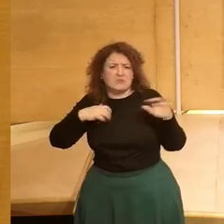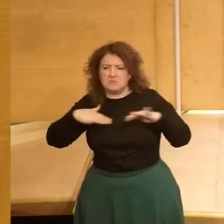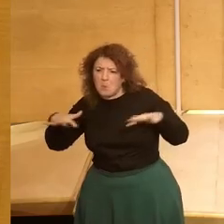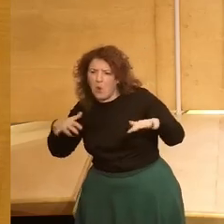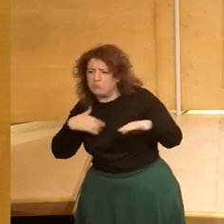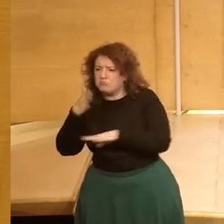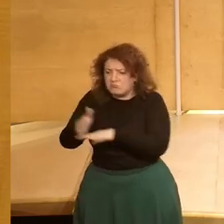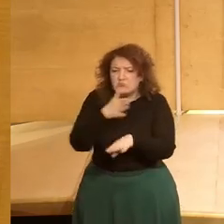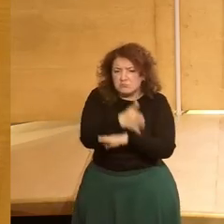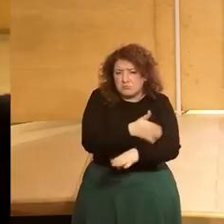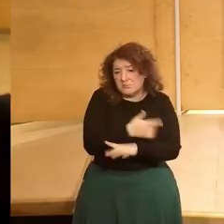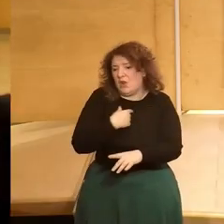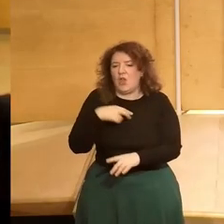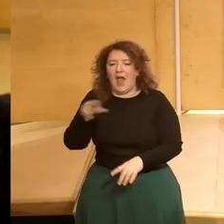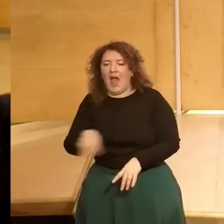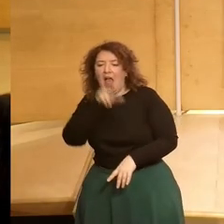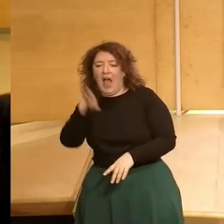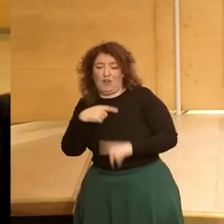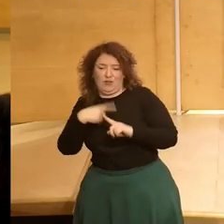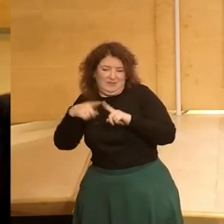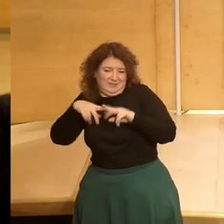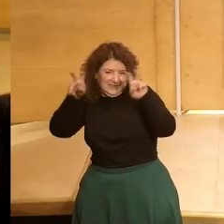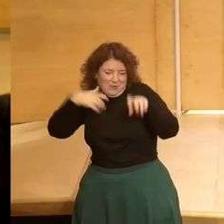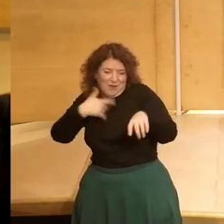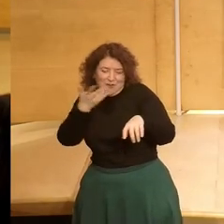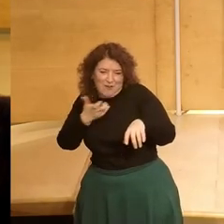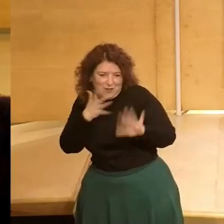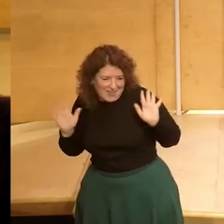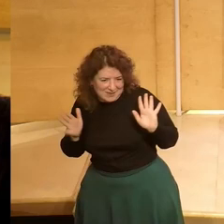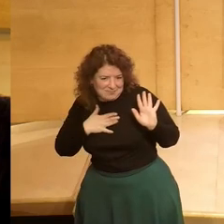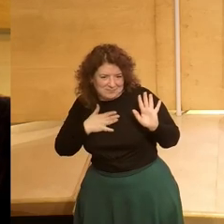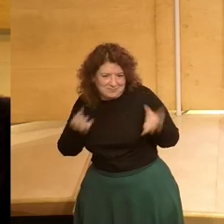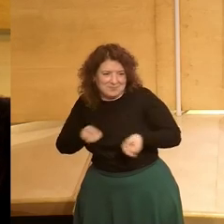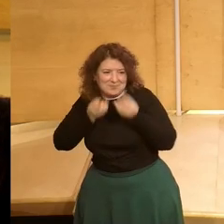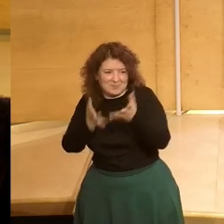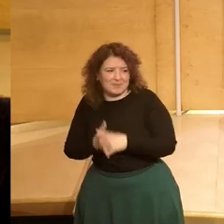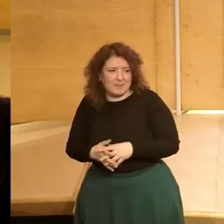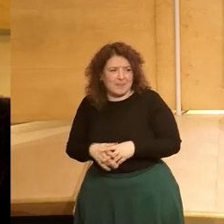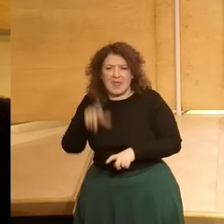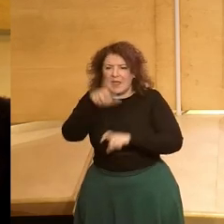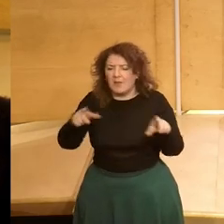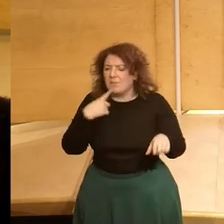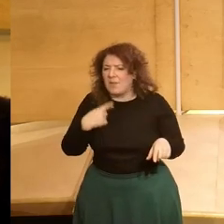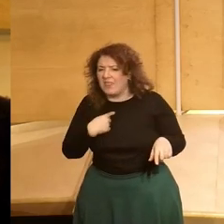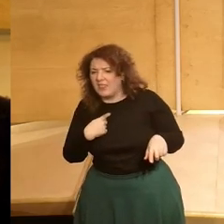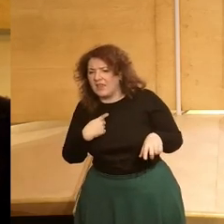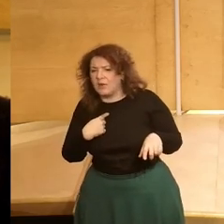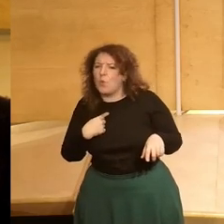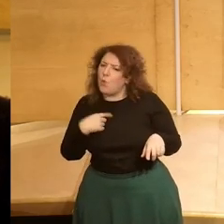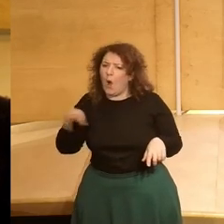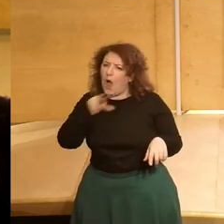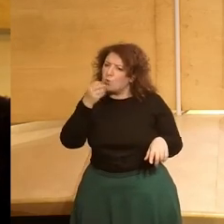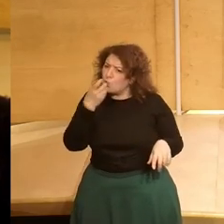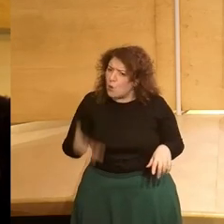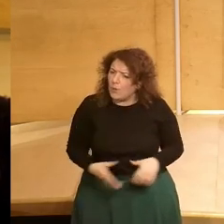mucho es verdad pero me dedico a hablar de lo que sé no intento abarcar mucho más y la gente me dice es que que bien